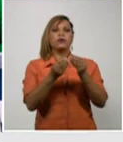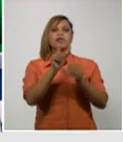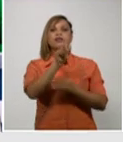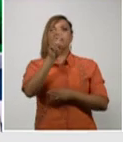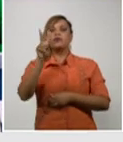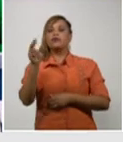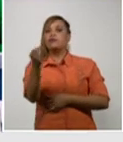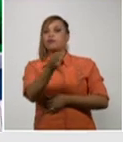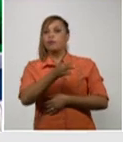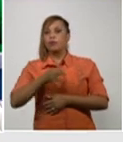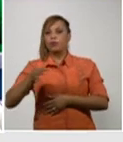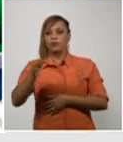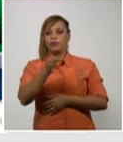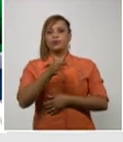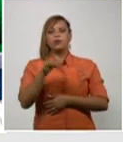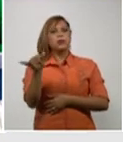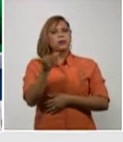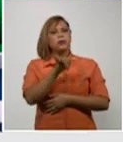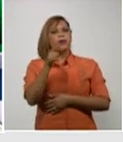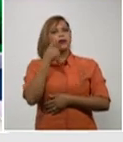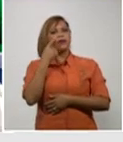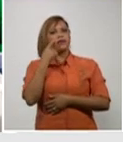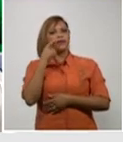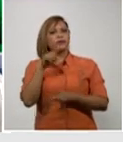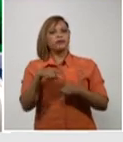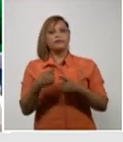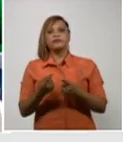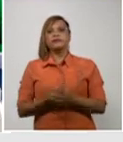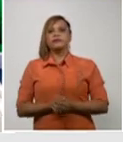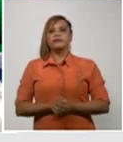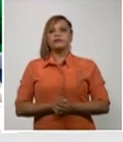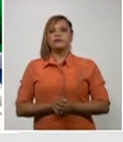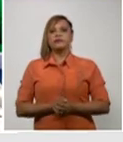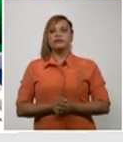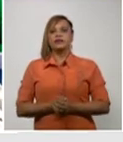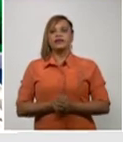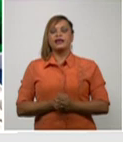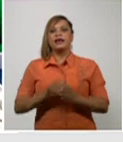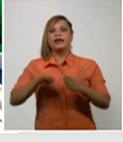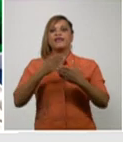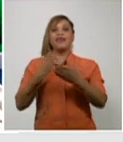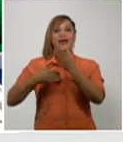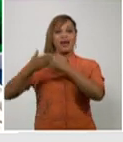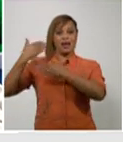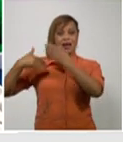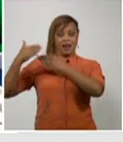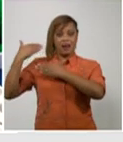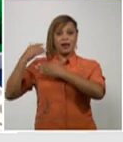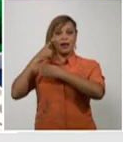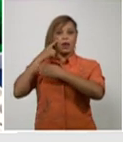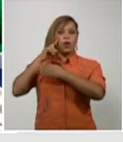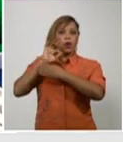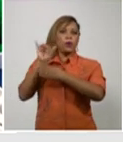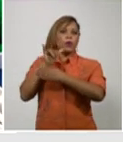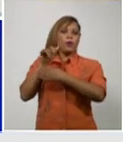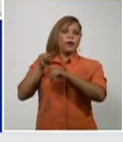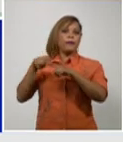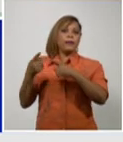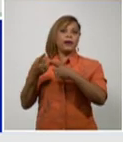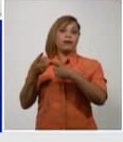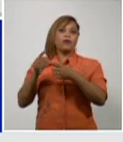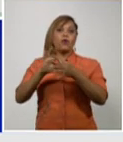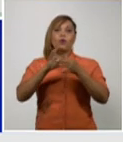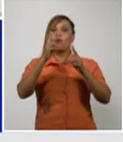igual que habíamos visto en días anteriores lo que en el caso de Guantánamo